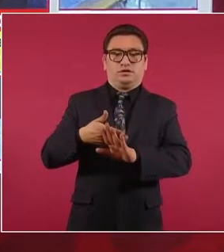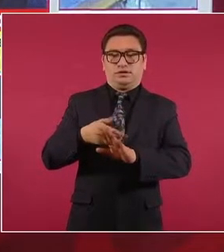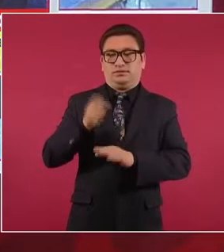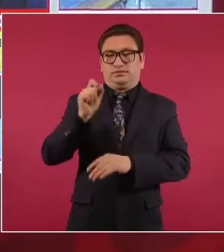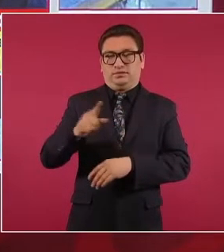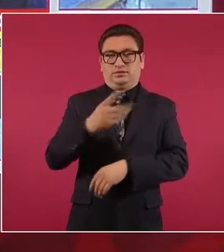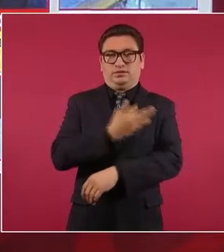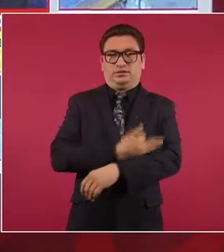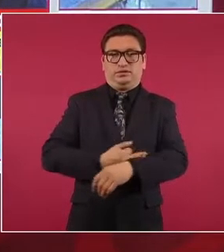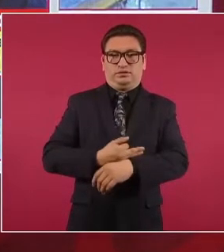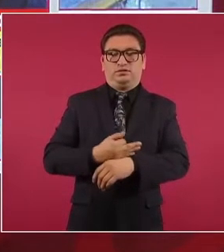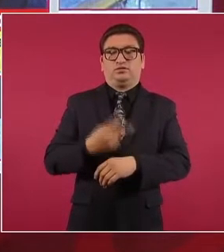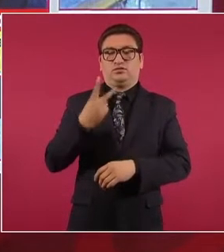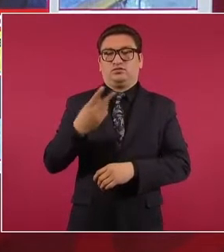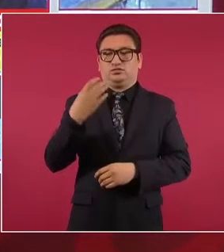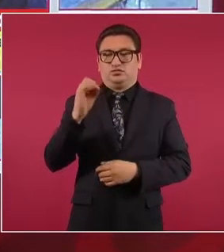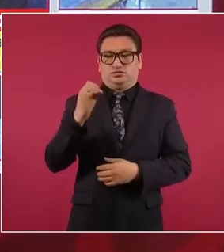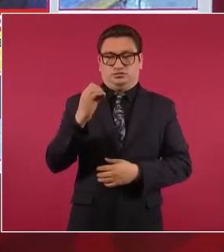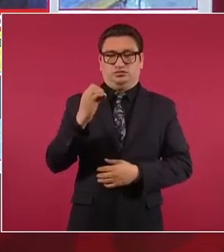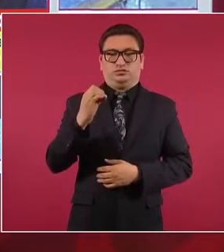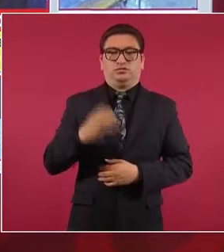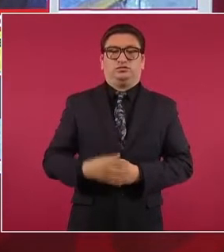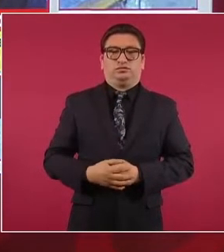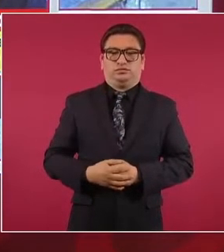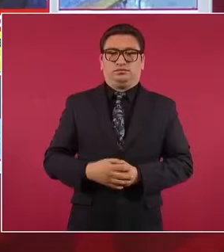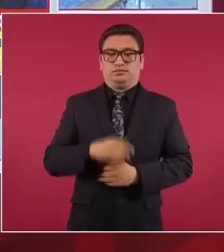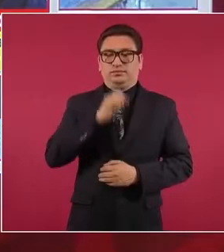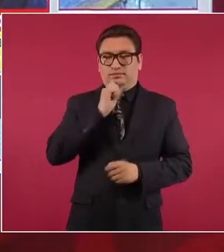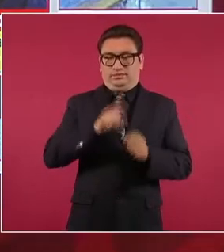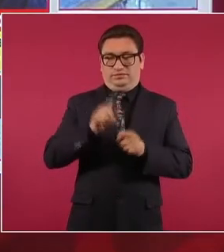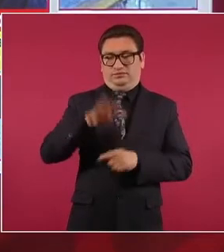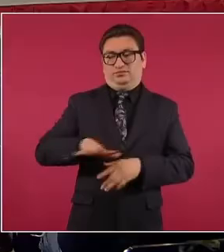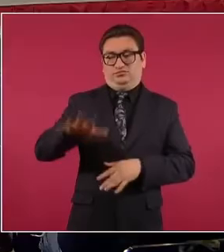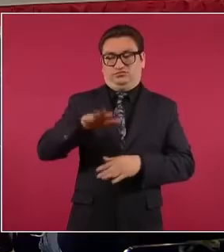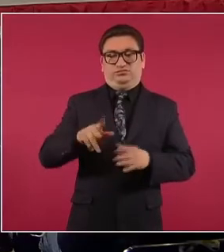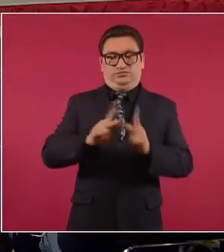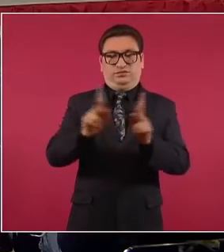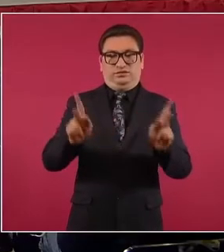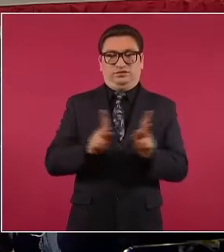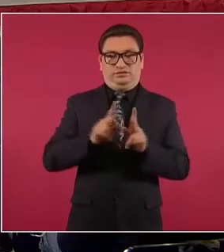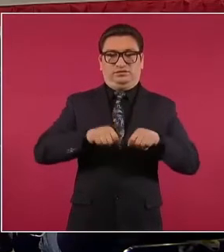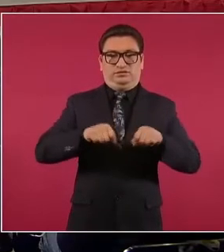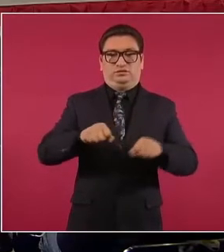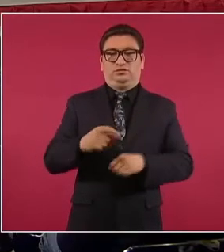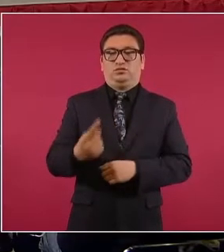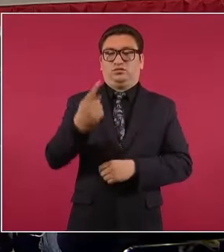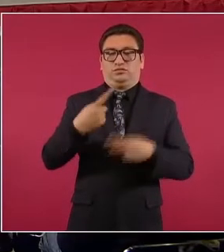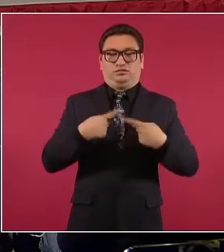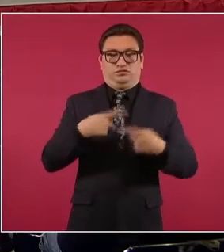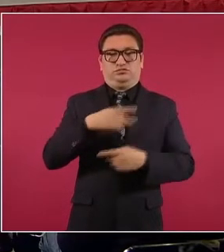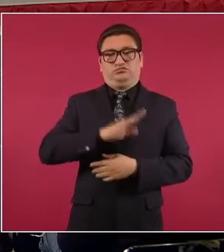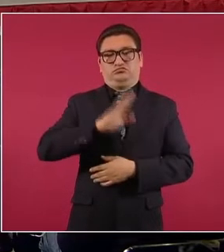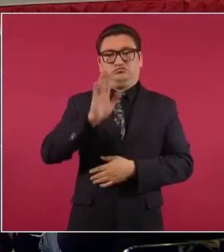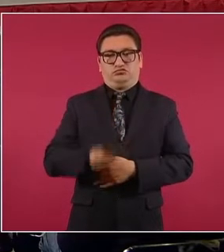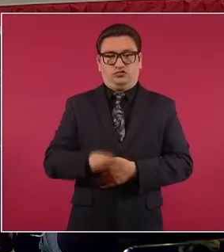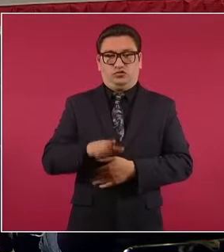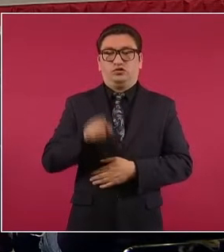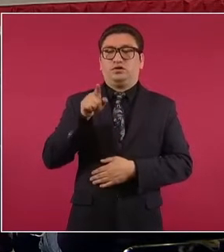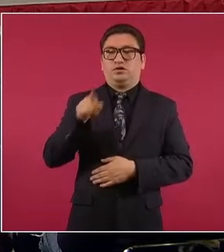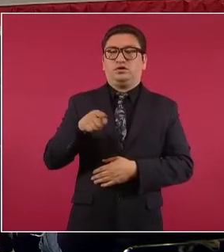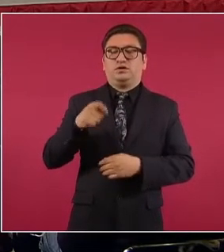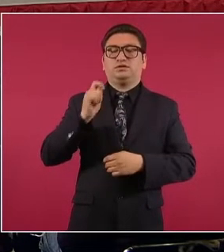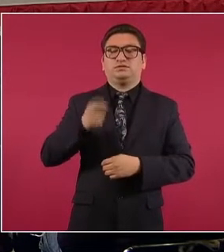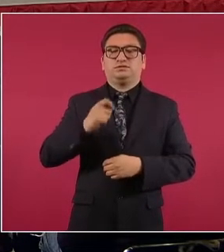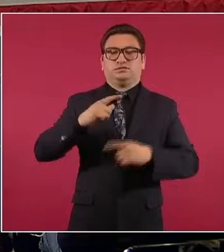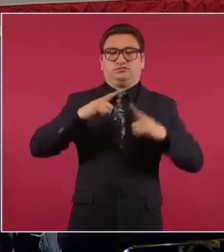del pasado dos de octubre, precisamente en ese centro comercial, donde perdió la vida una persona que fungía como